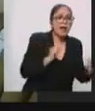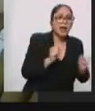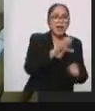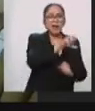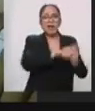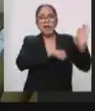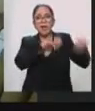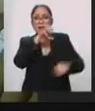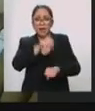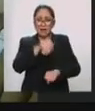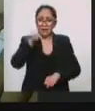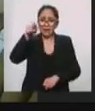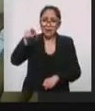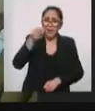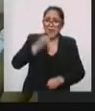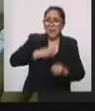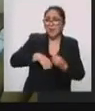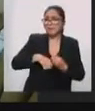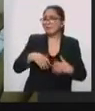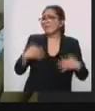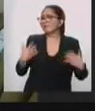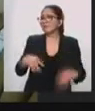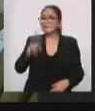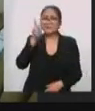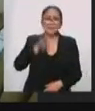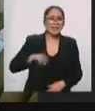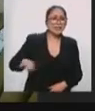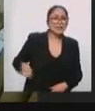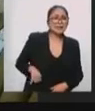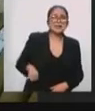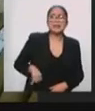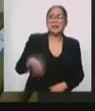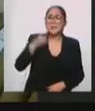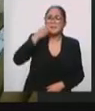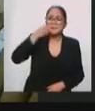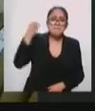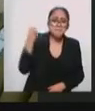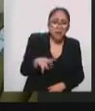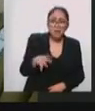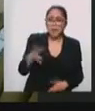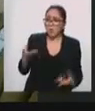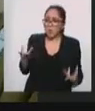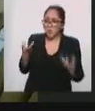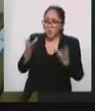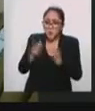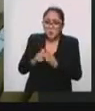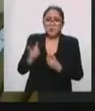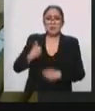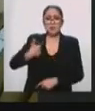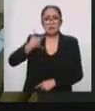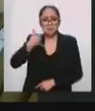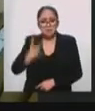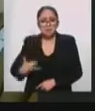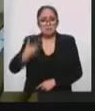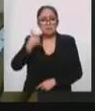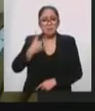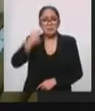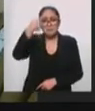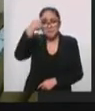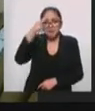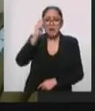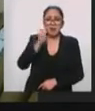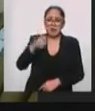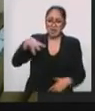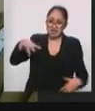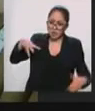y la verdad es, nos esforzamos mucho por hacer una obra que diera inclusión, ¿no? Esto que